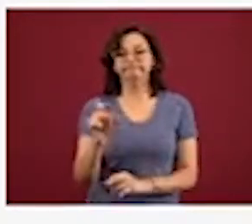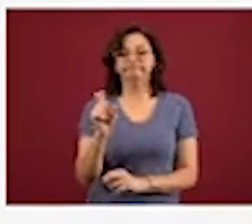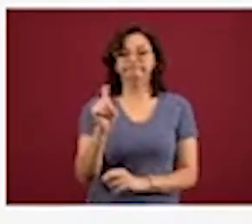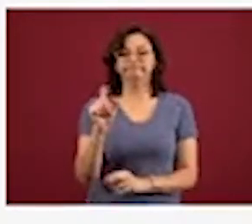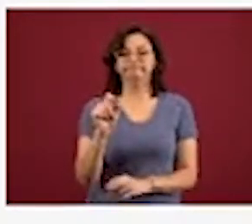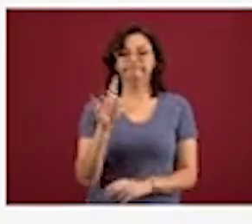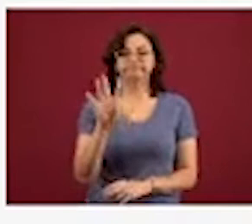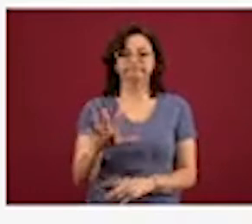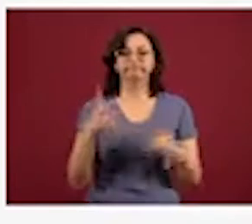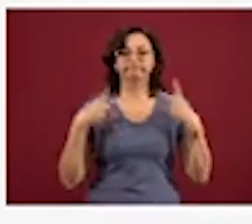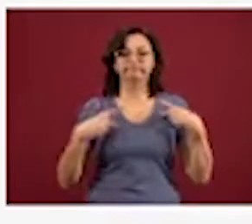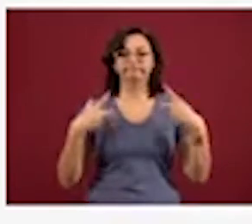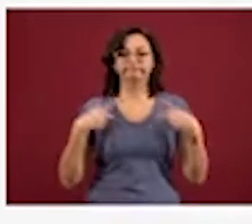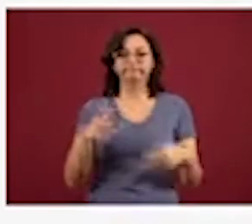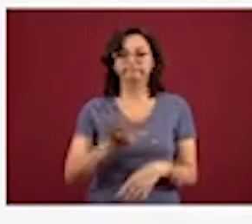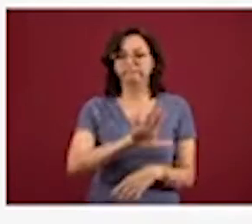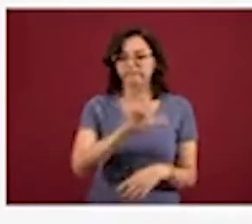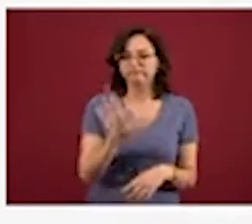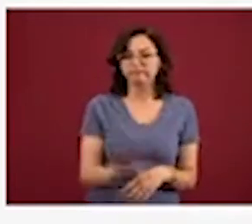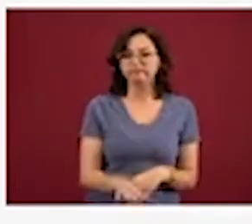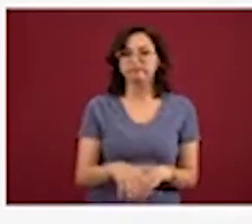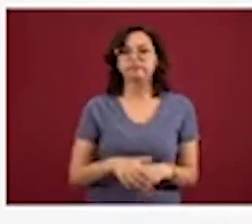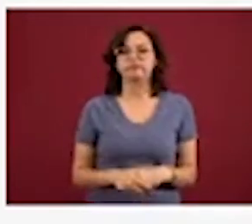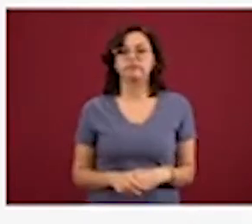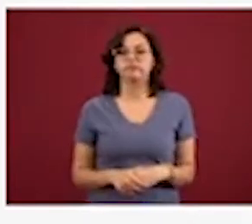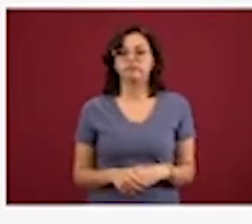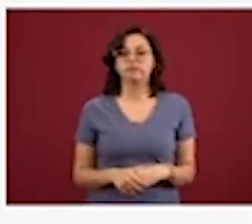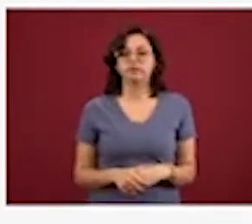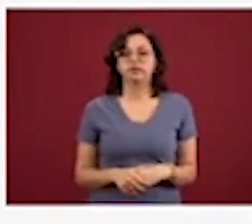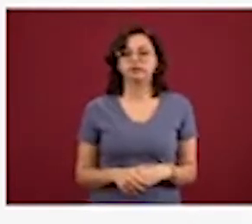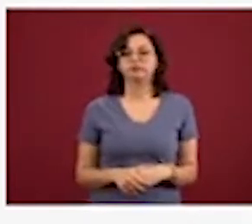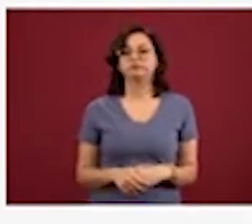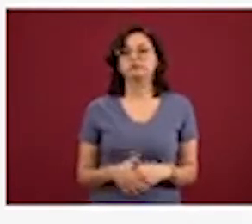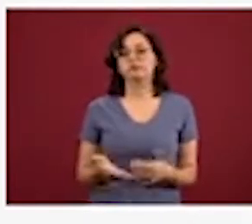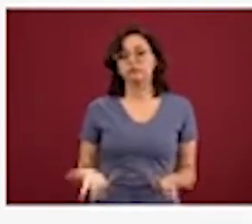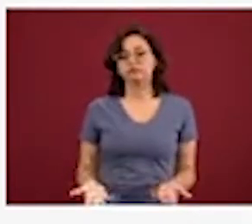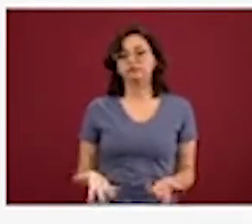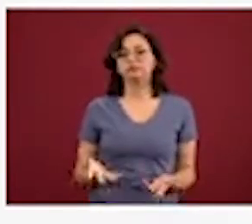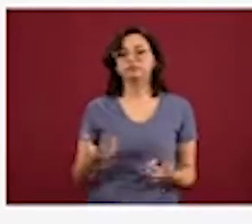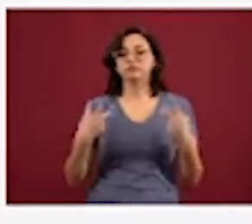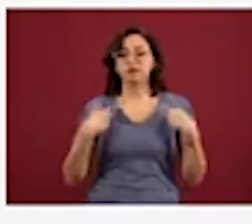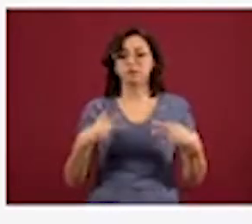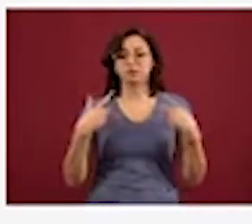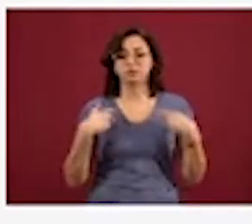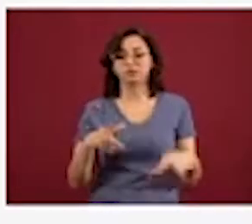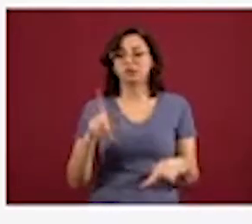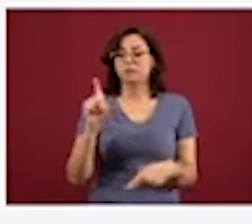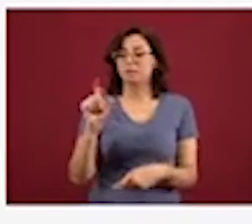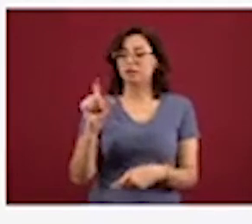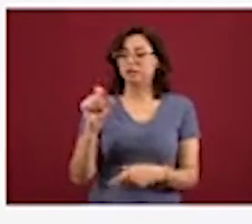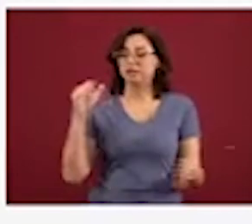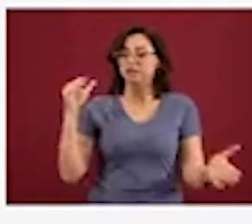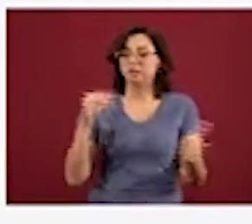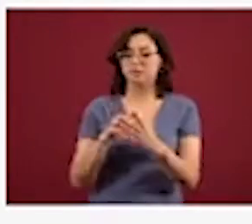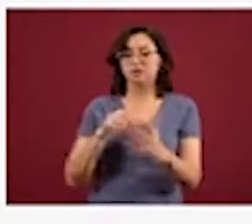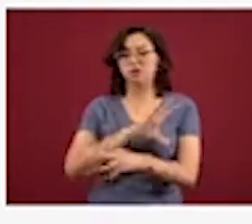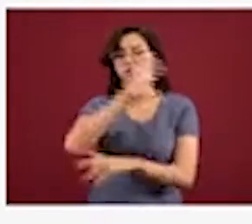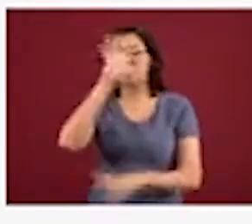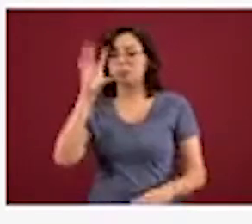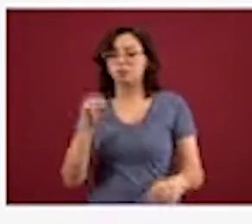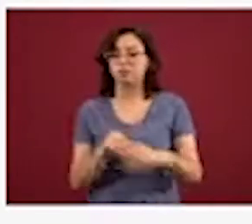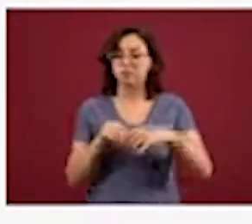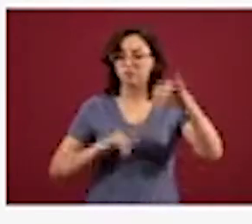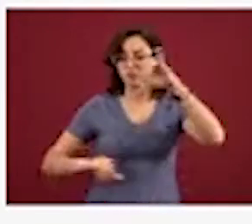defunciones. Ya son más de 20.000 las personas que han sido en su momento estudiadas como